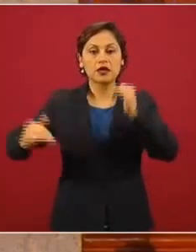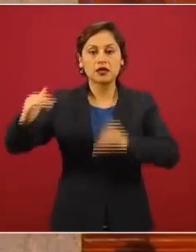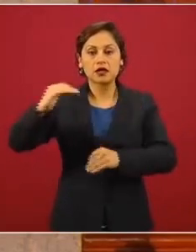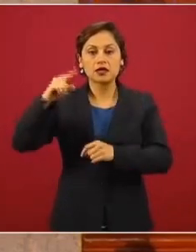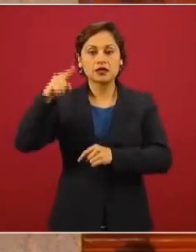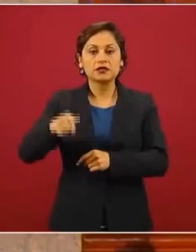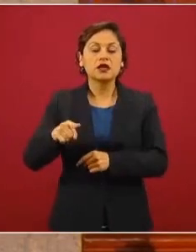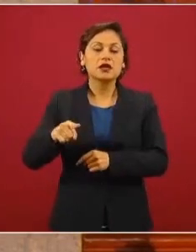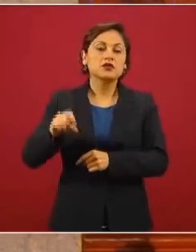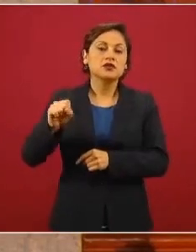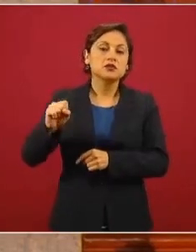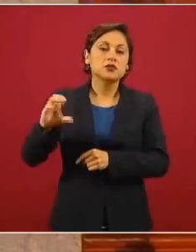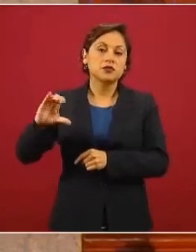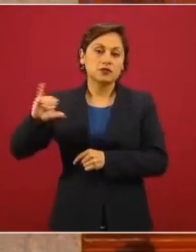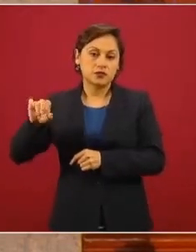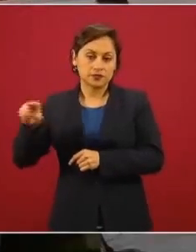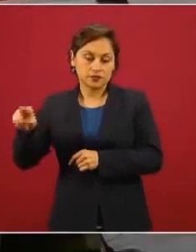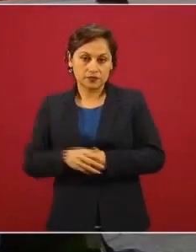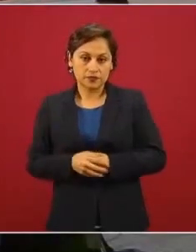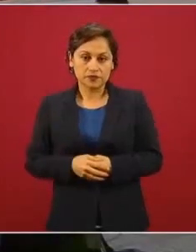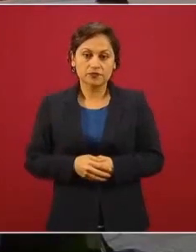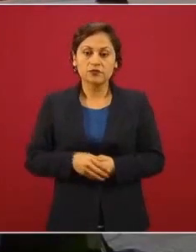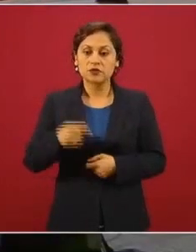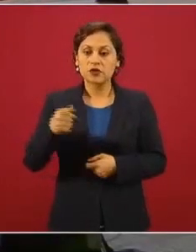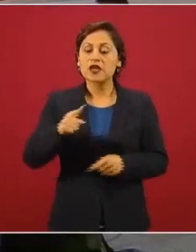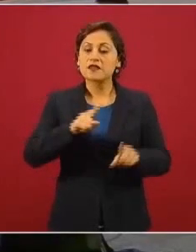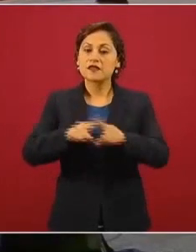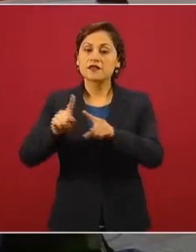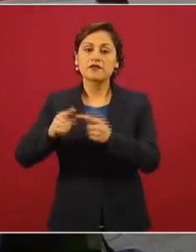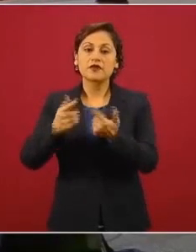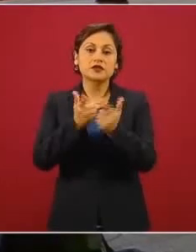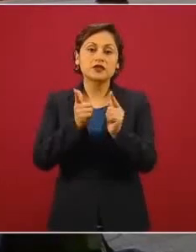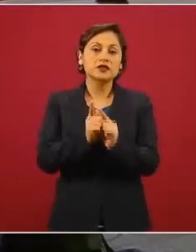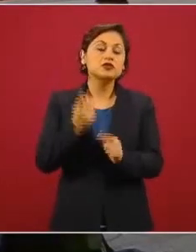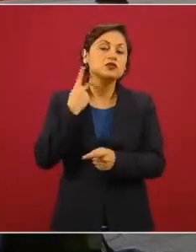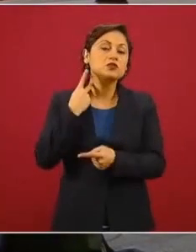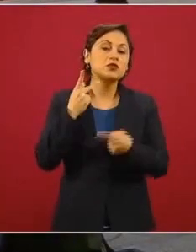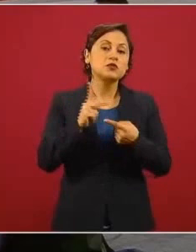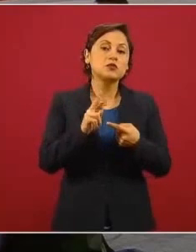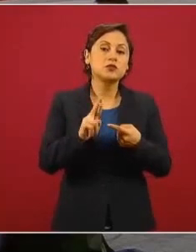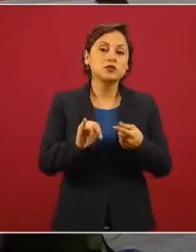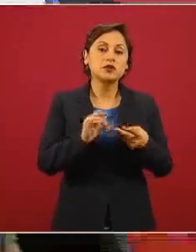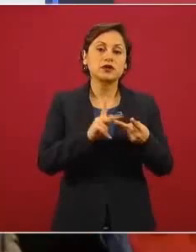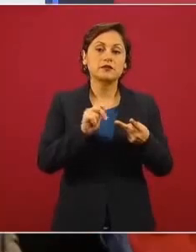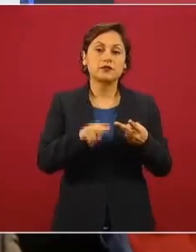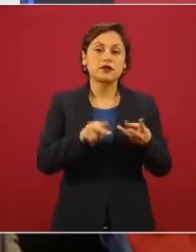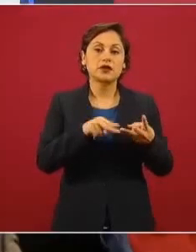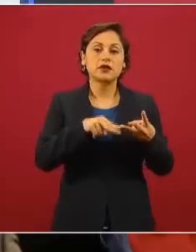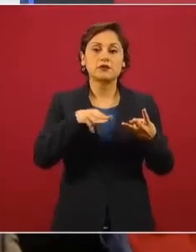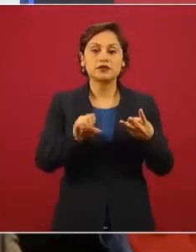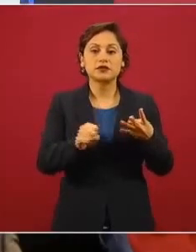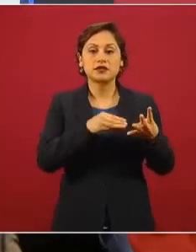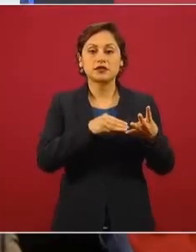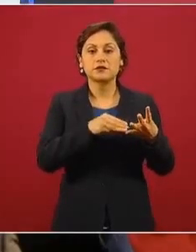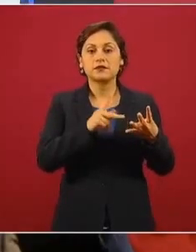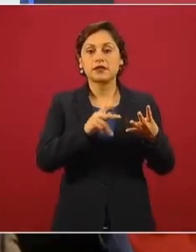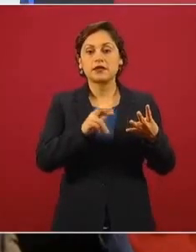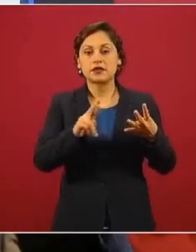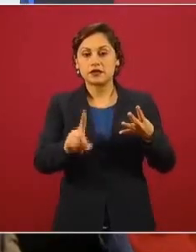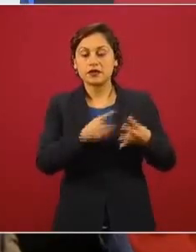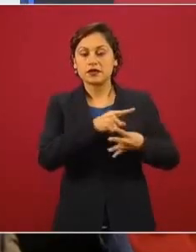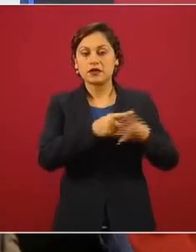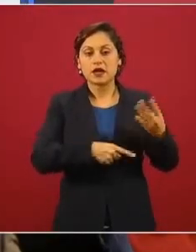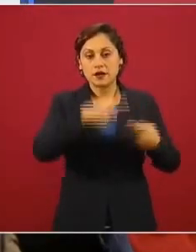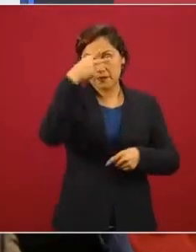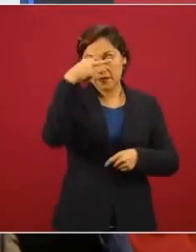Poder Judicial de la Federación, dirigencias nacionales del PRI, PAM, MSI, PRD y México Libre. Medios